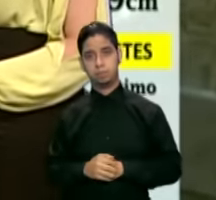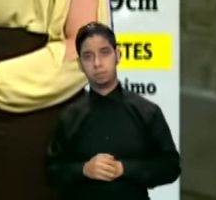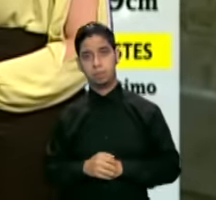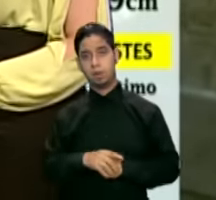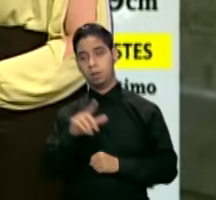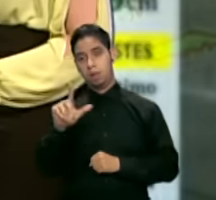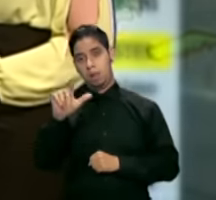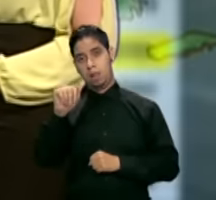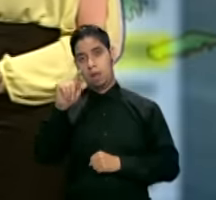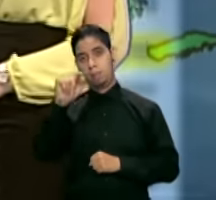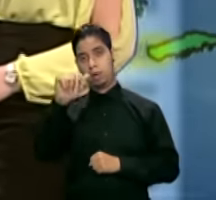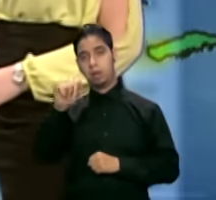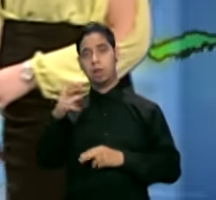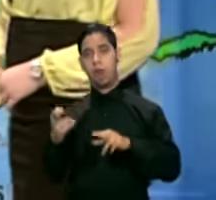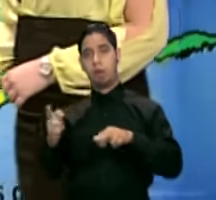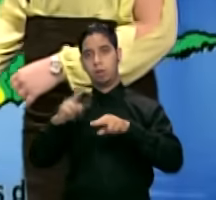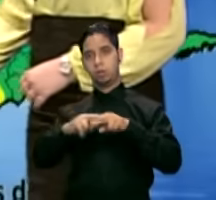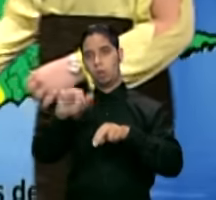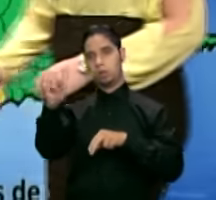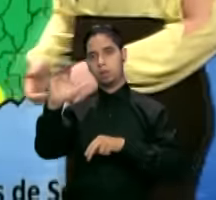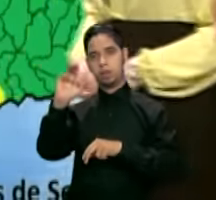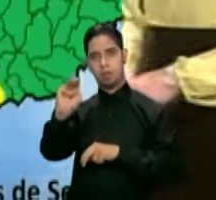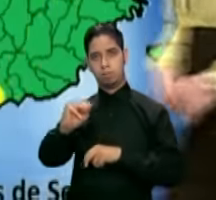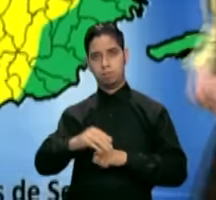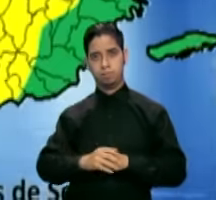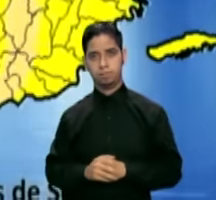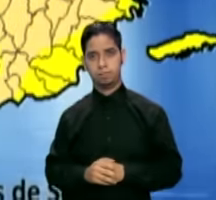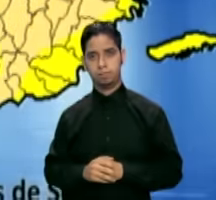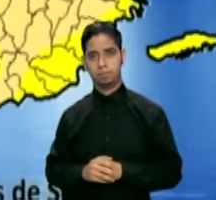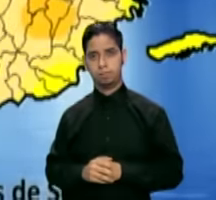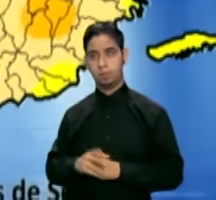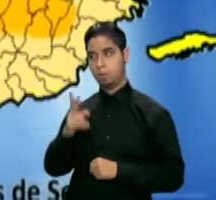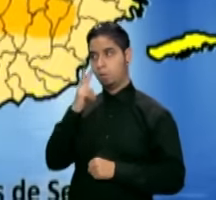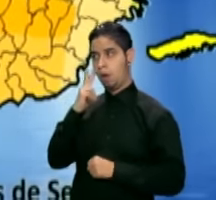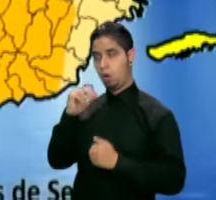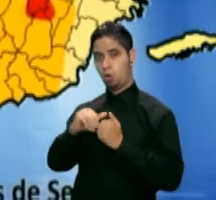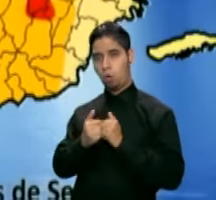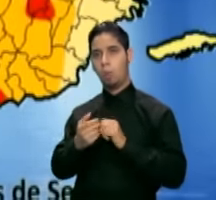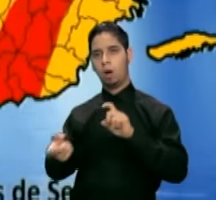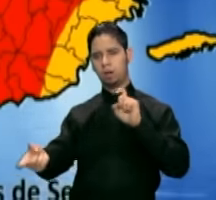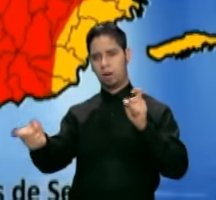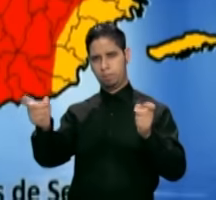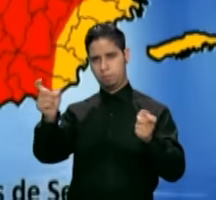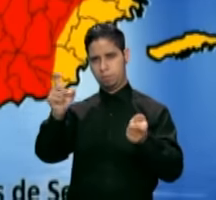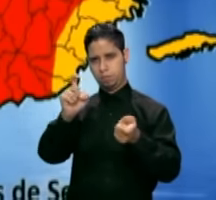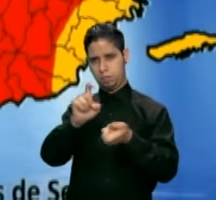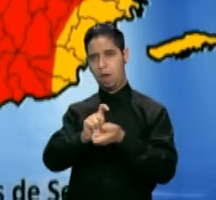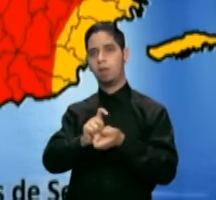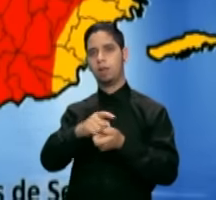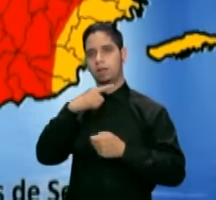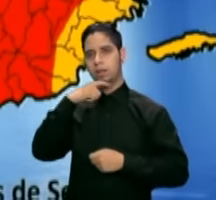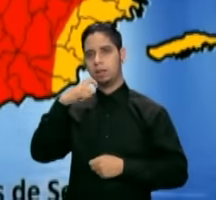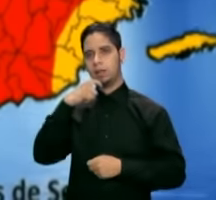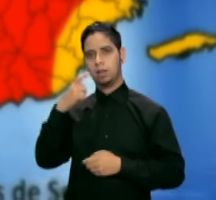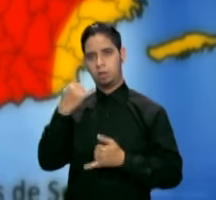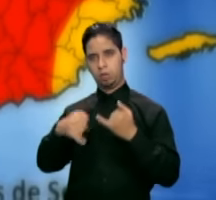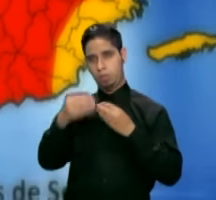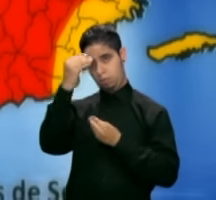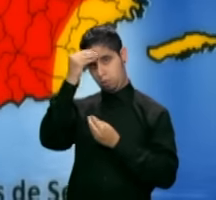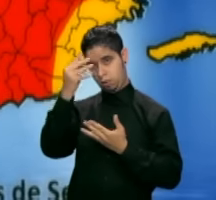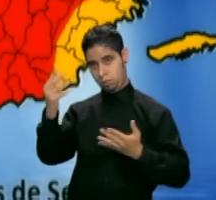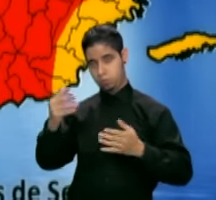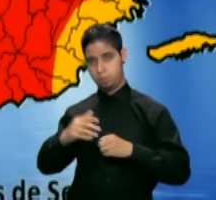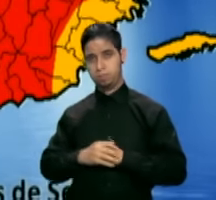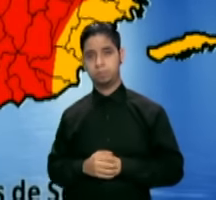recibió un aumento de 10 centímetros. Ve allí la evolución de la sequía desde inicios del año. En el último informe del monitor de